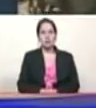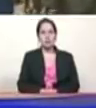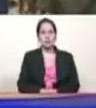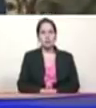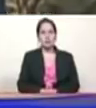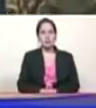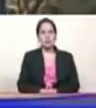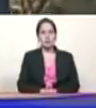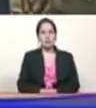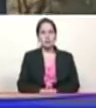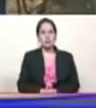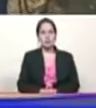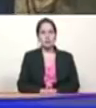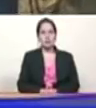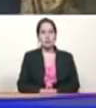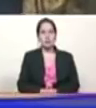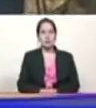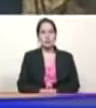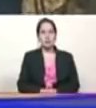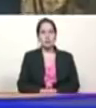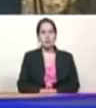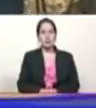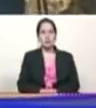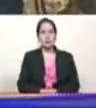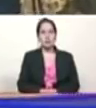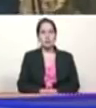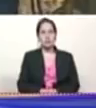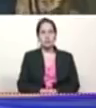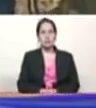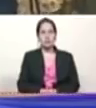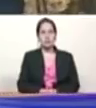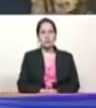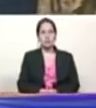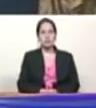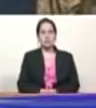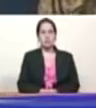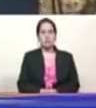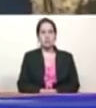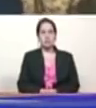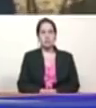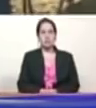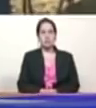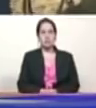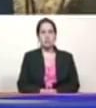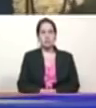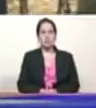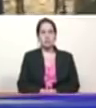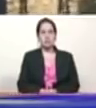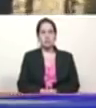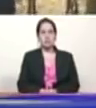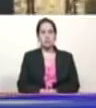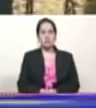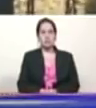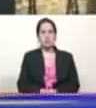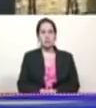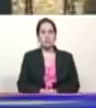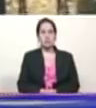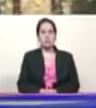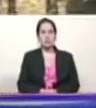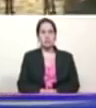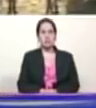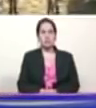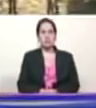con la tarde veranera tu perfuma en la llanura como flor de primavera cuando la brisa que pasa te va